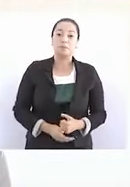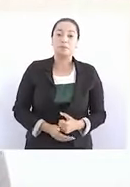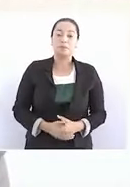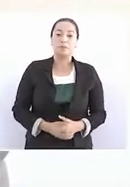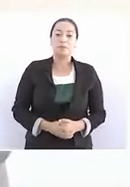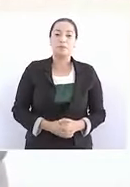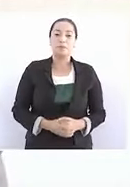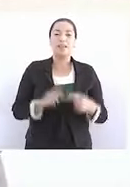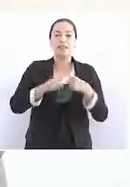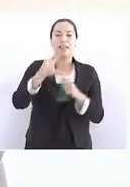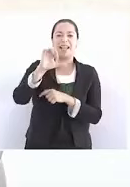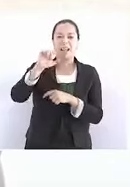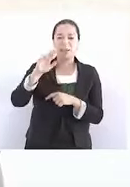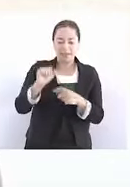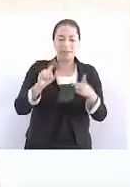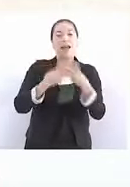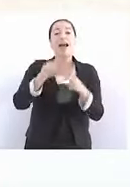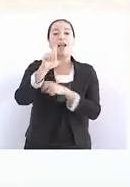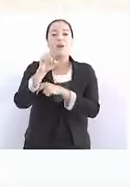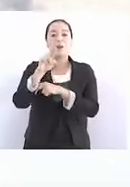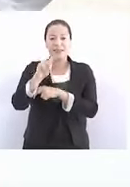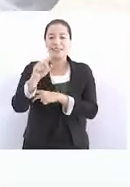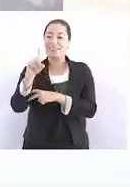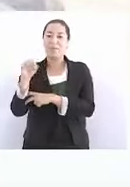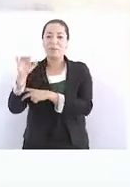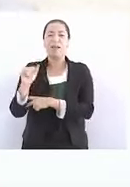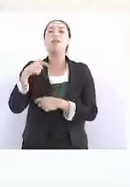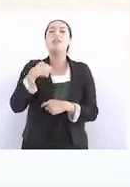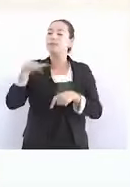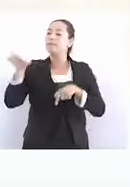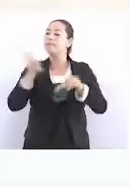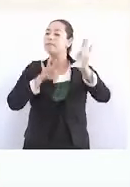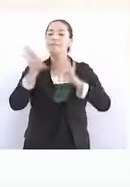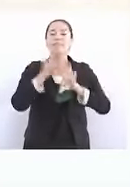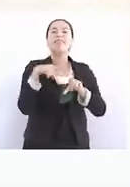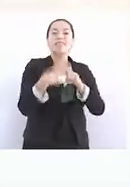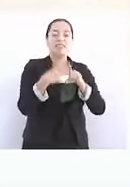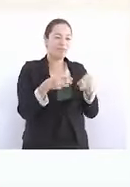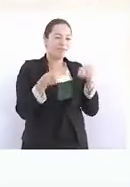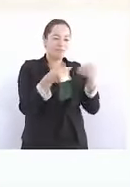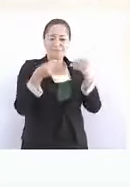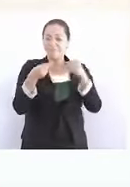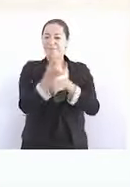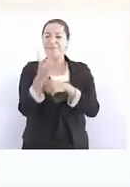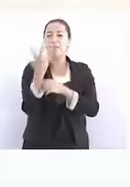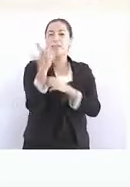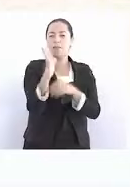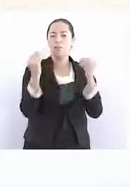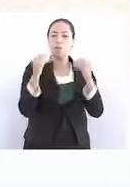Lore de Mola. Voy a escoger como a 10, no mucho.